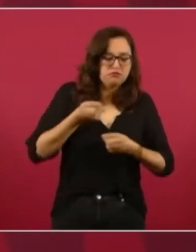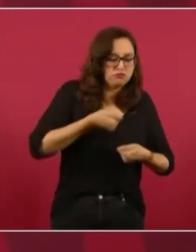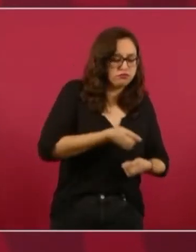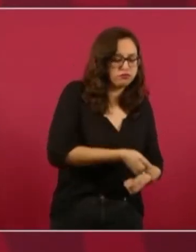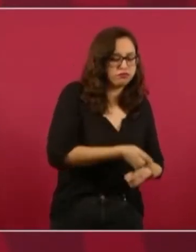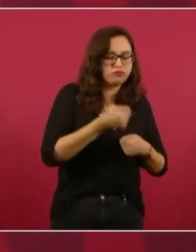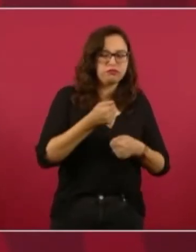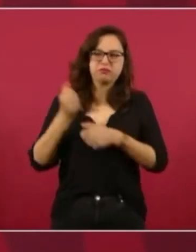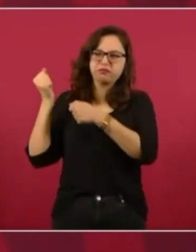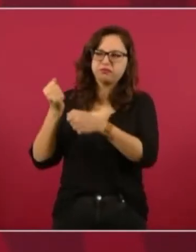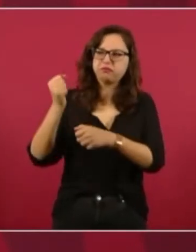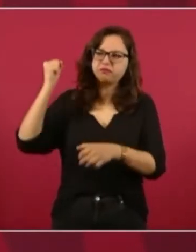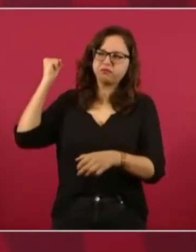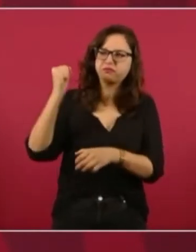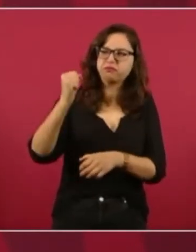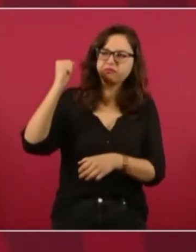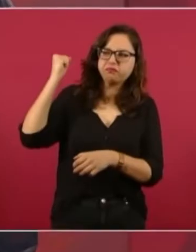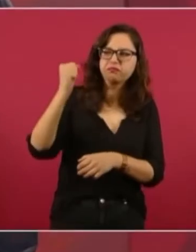espalda.